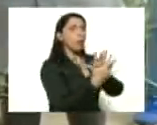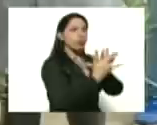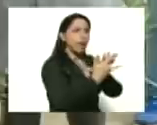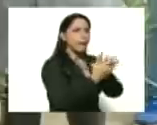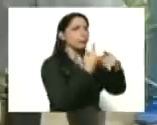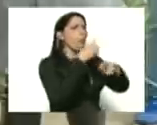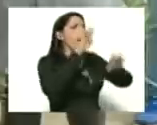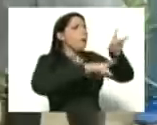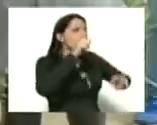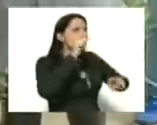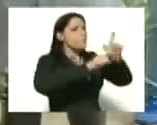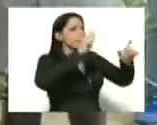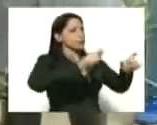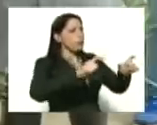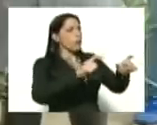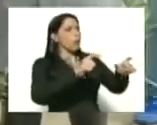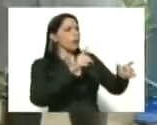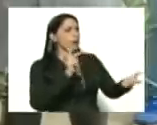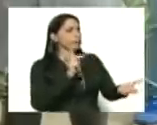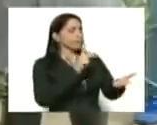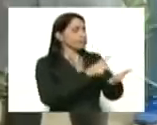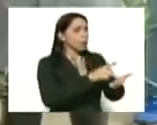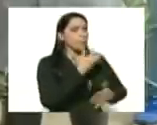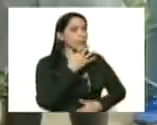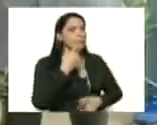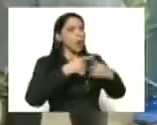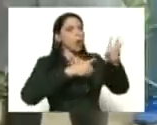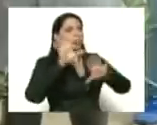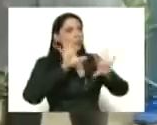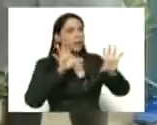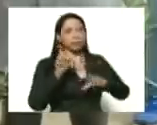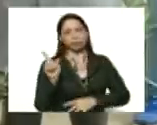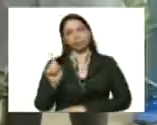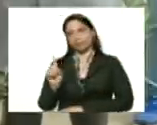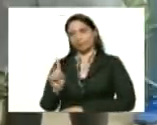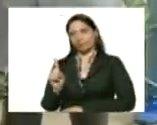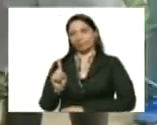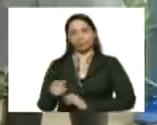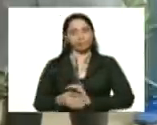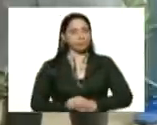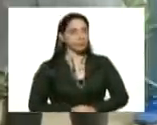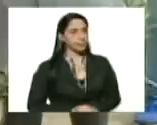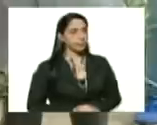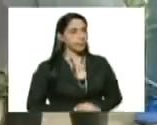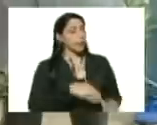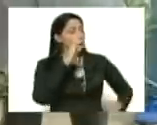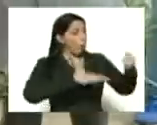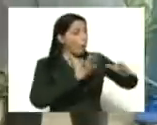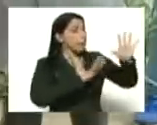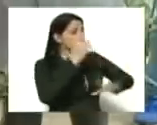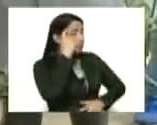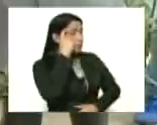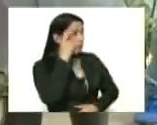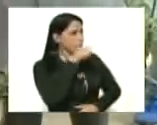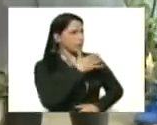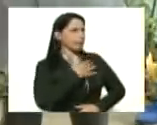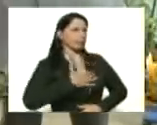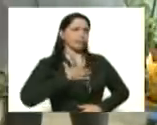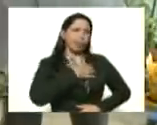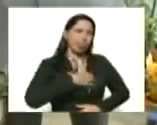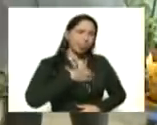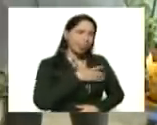con alguna persona que haya llegado de fuera, en los últimos 15 días que usted haya presentado alguna